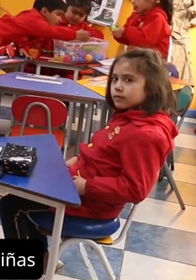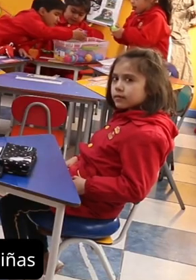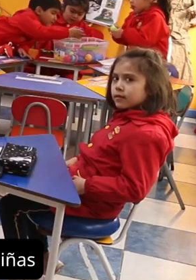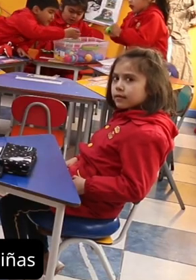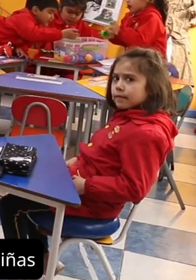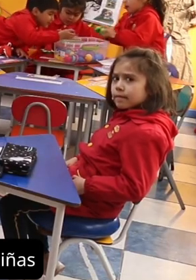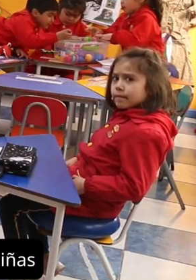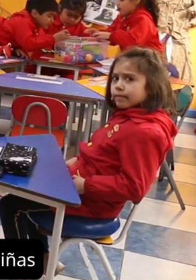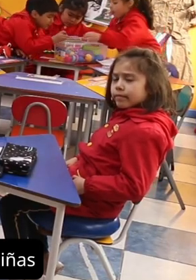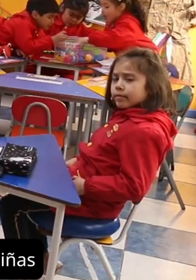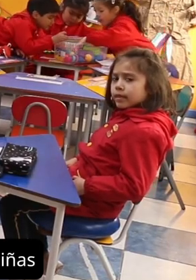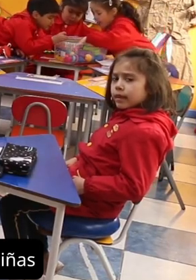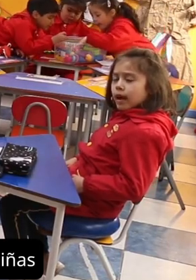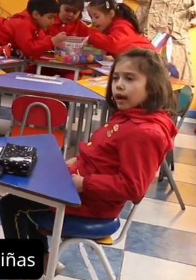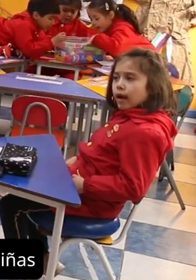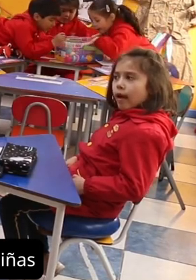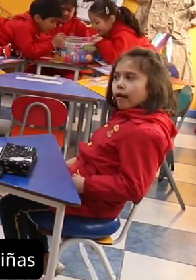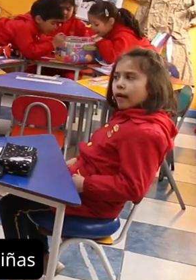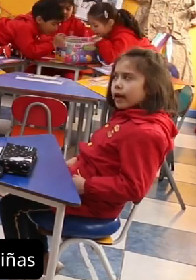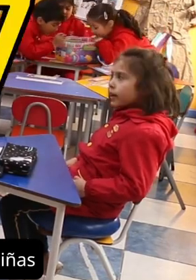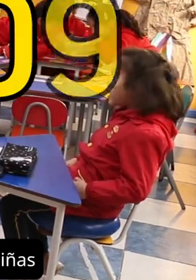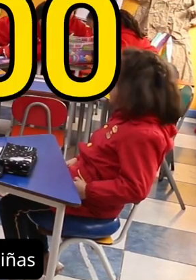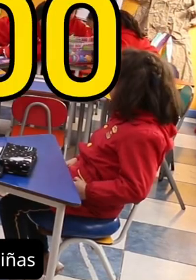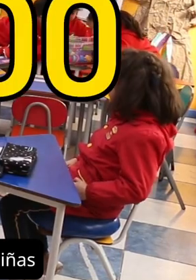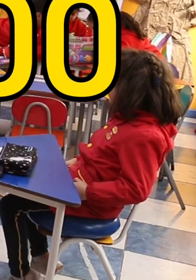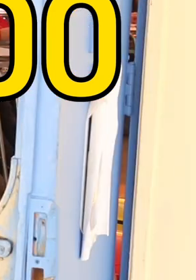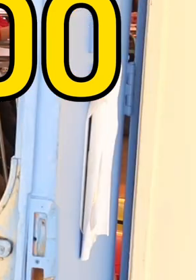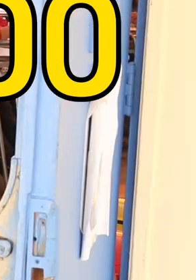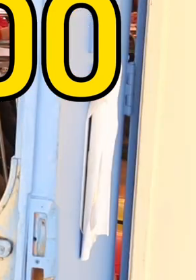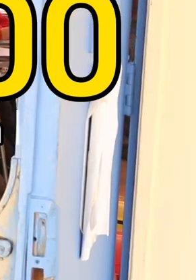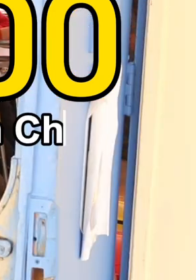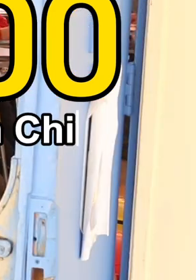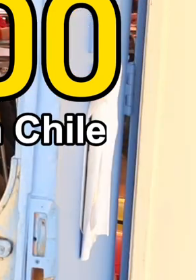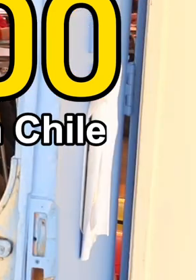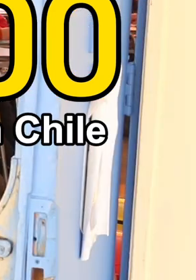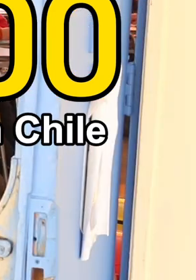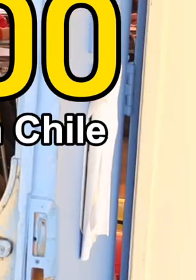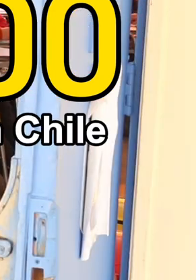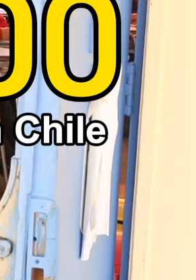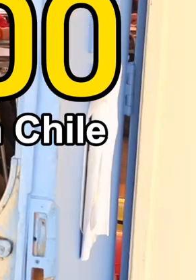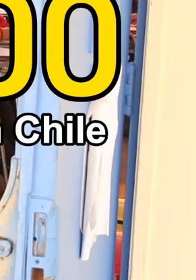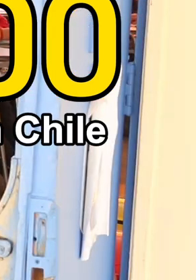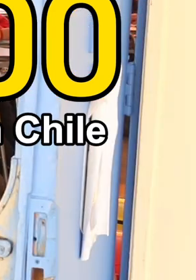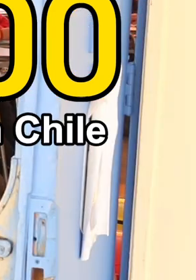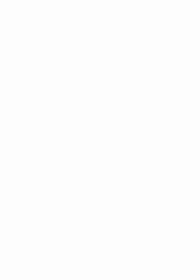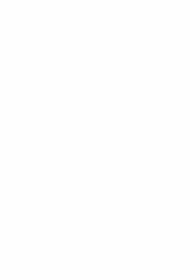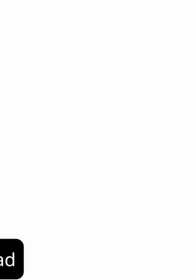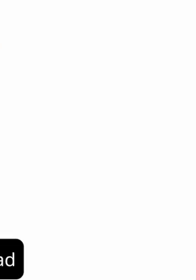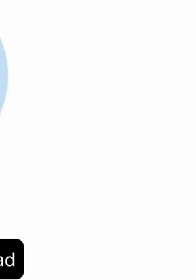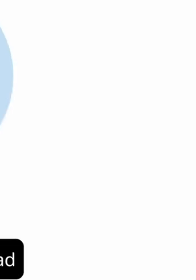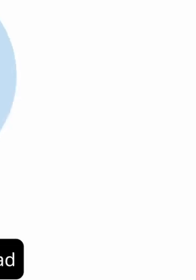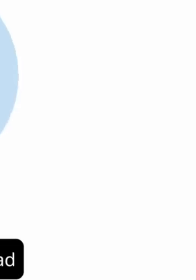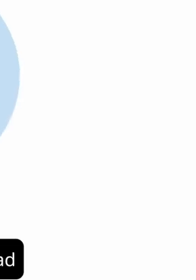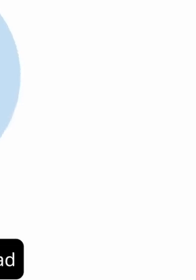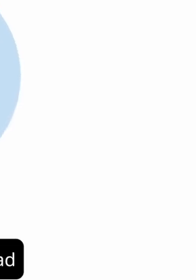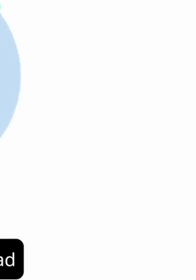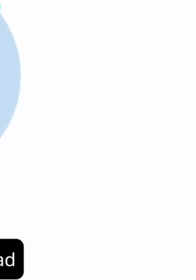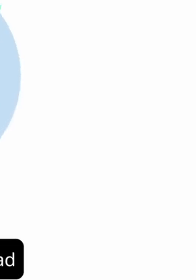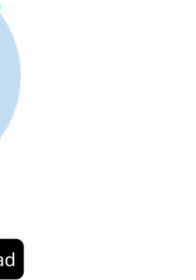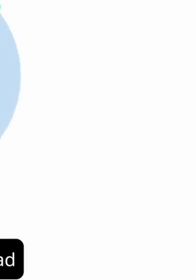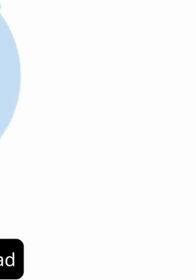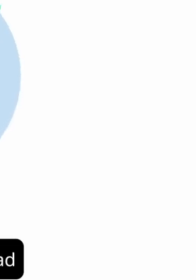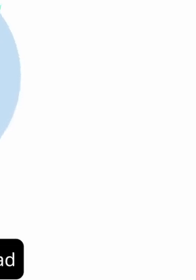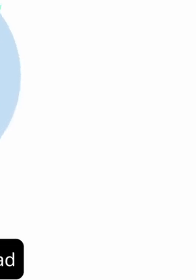Se estima que actualmente hay casi 4 millones de niñas, niños y jóvenes en Chile. De acuerdo a la